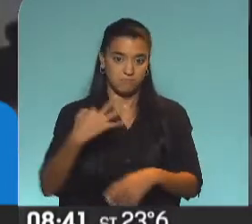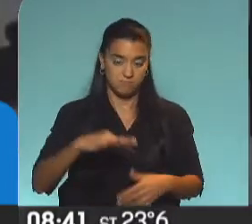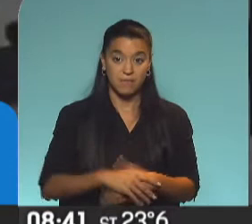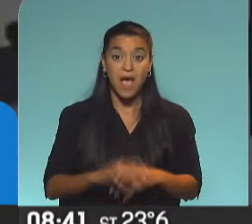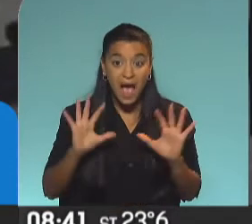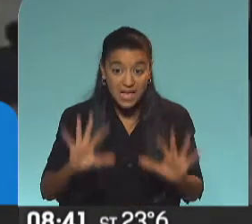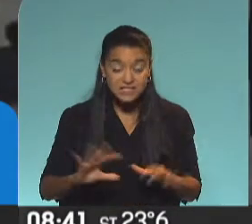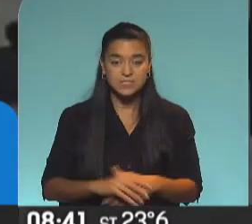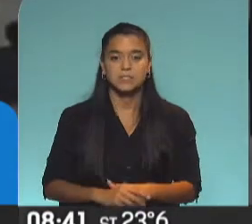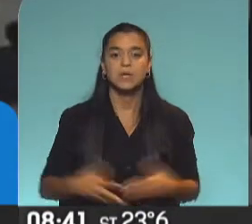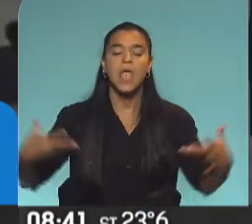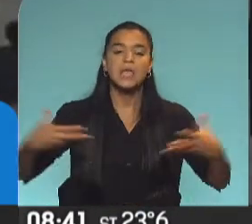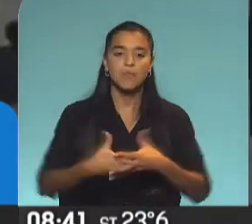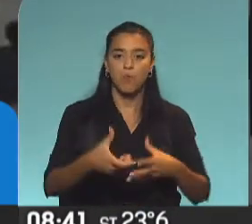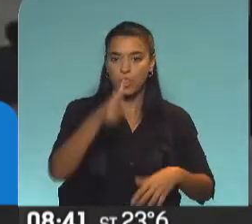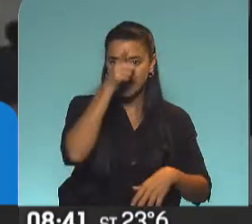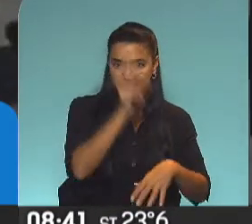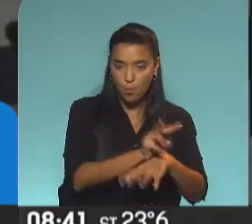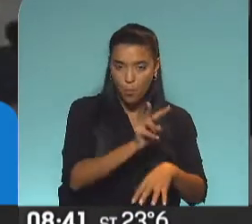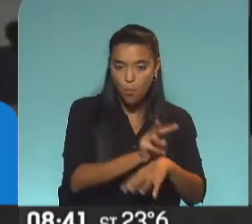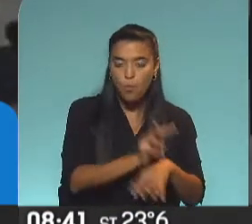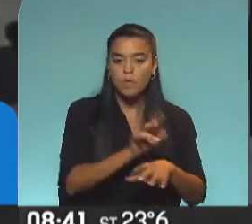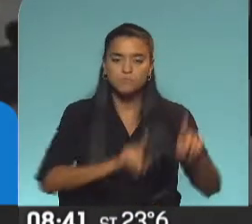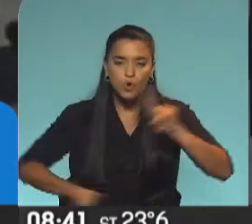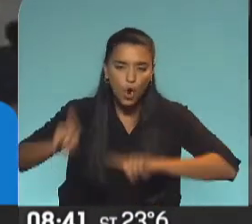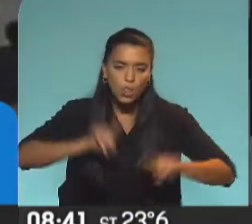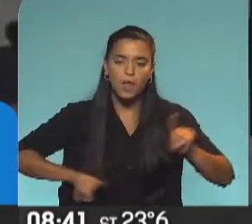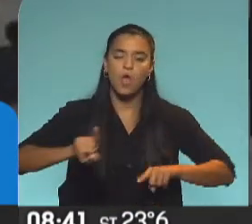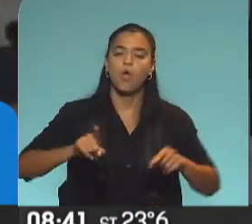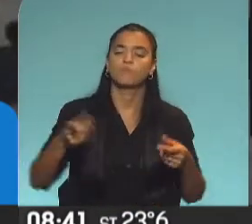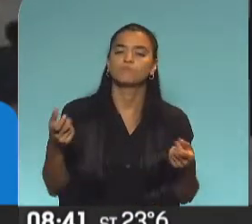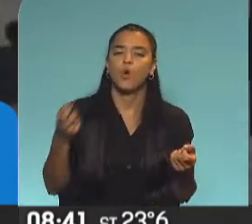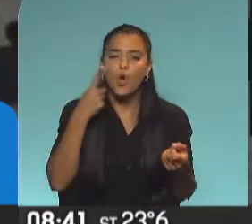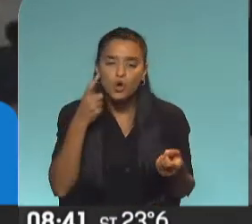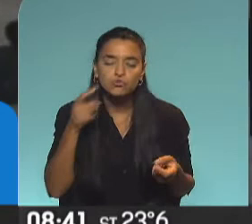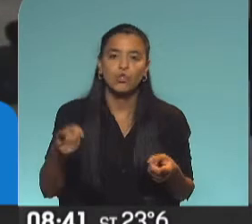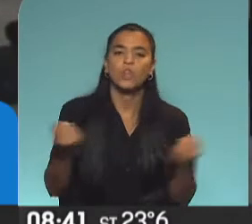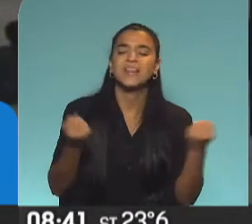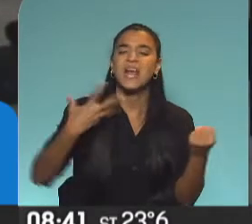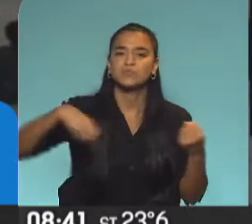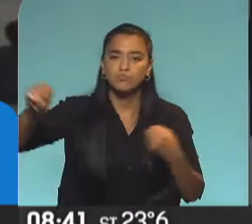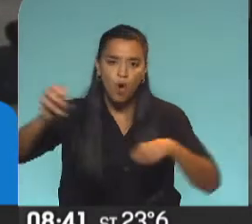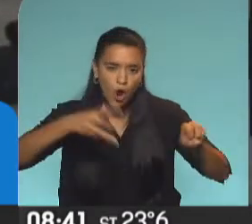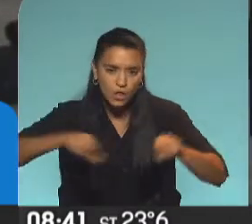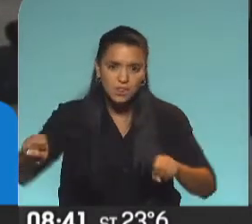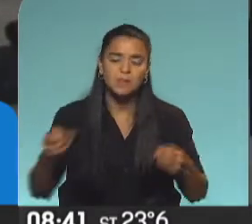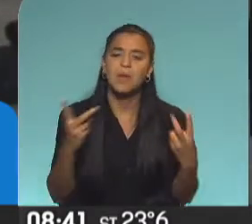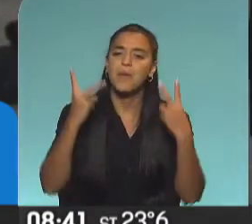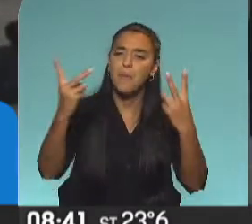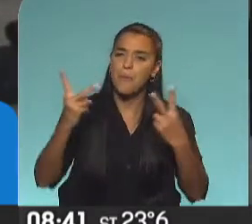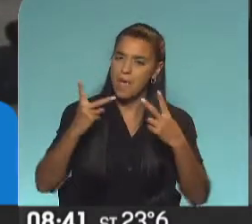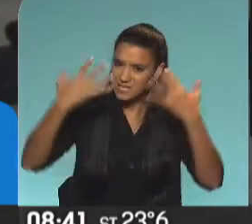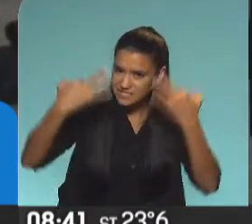Así, los equipos de seguridad coordinaron los operativos y controles, los de transporte trabajaron para que todos viajen seguro,